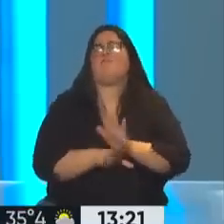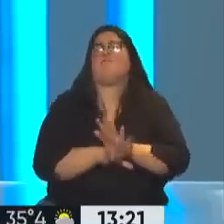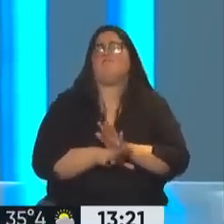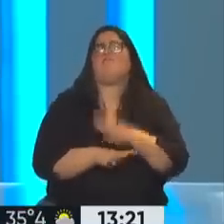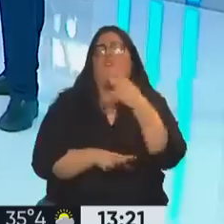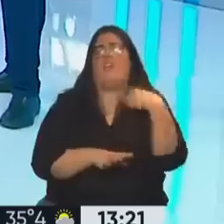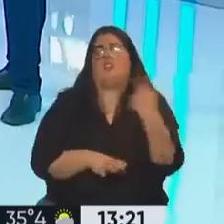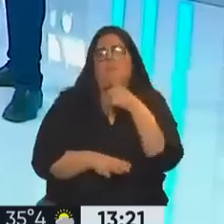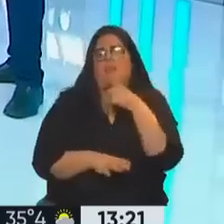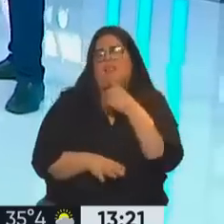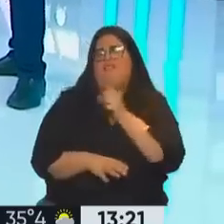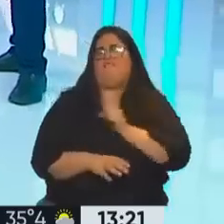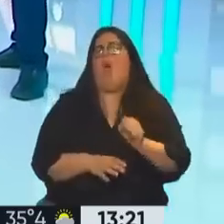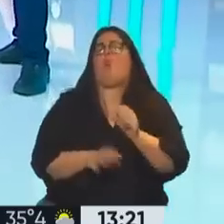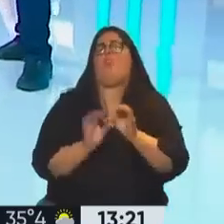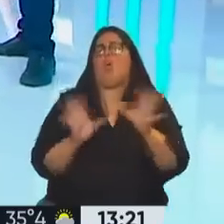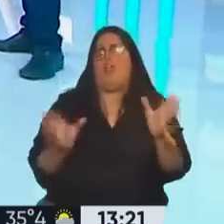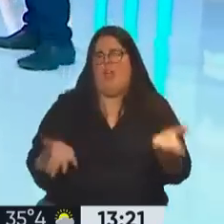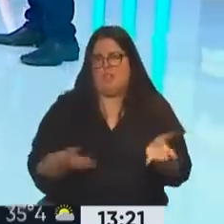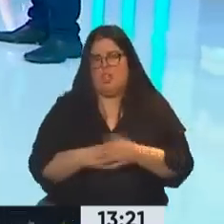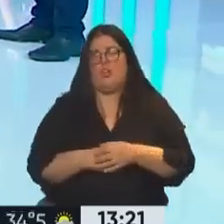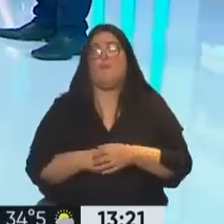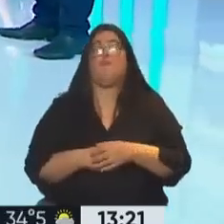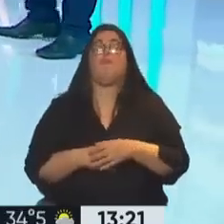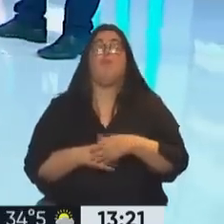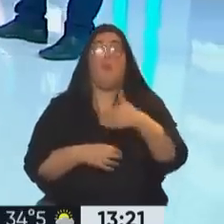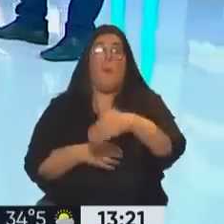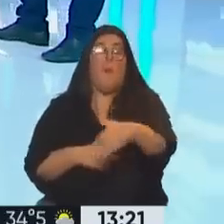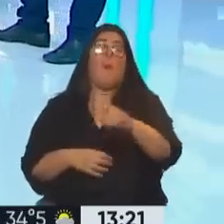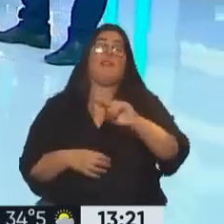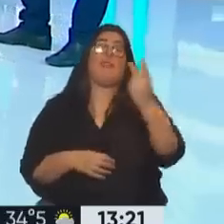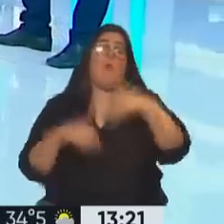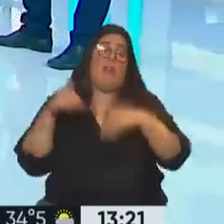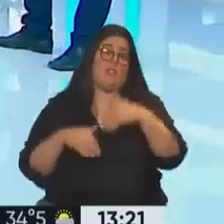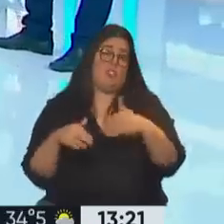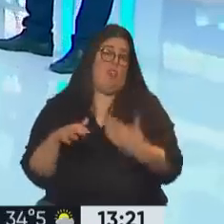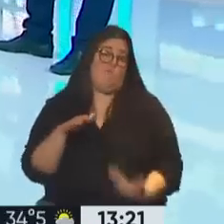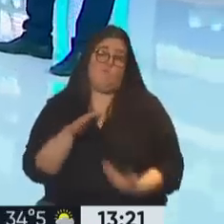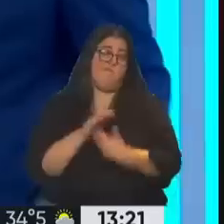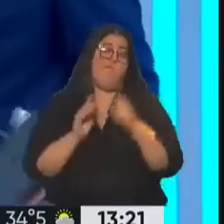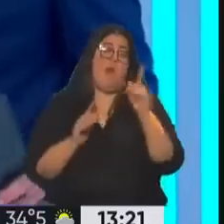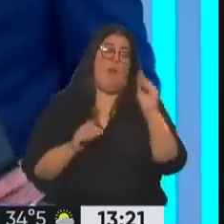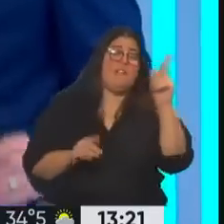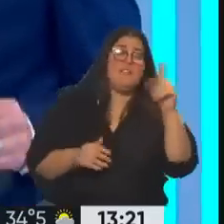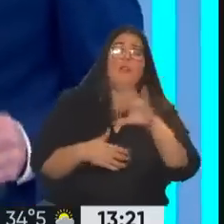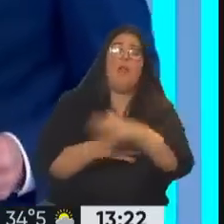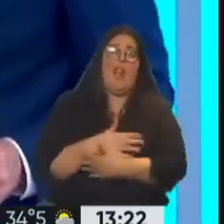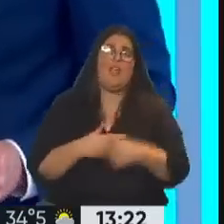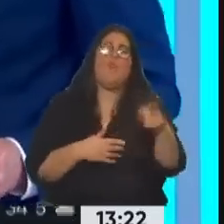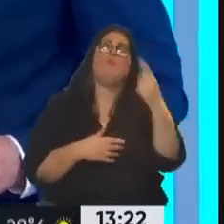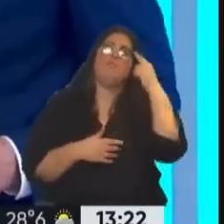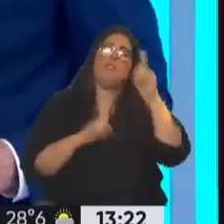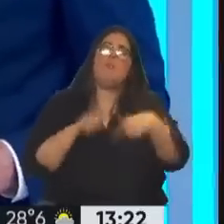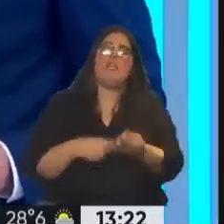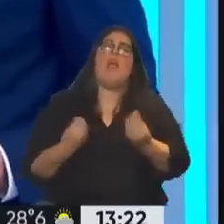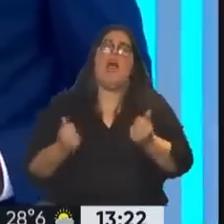democrático. Rafael Correa, estamos a pocas horas de una elección clave, una segunda vuelta electoral, clave para Brasil, clave para la región. ¿Qué espera para